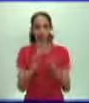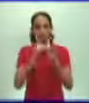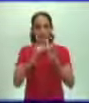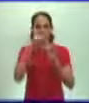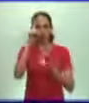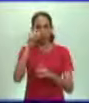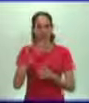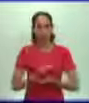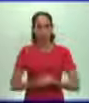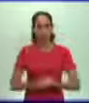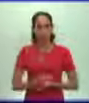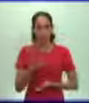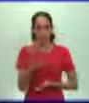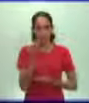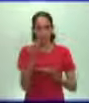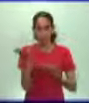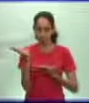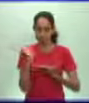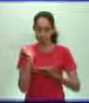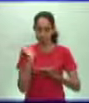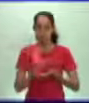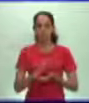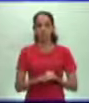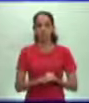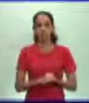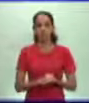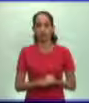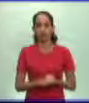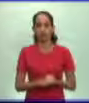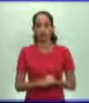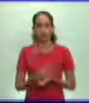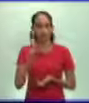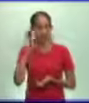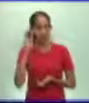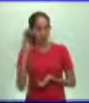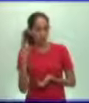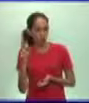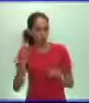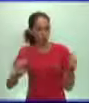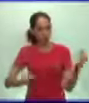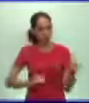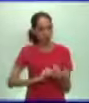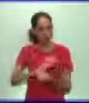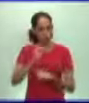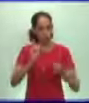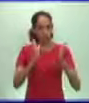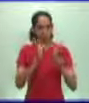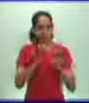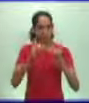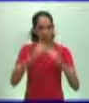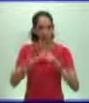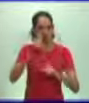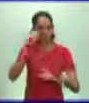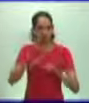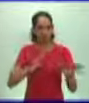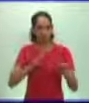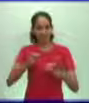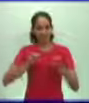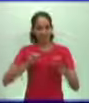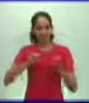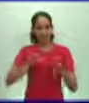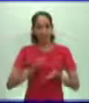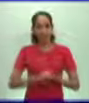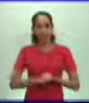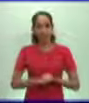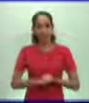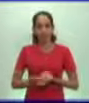punto de vista en cuanto a demanda de transformaciones incluso de la manera de funcionar esa Iglesia Católica. Aquí